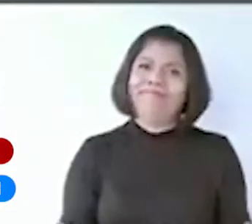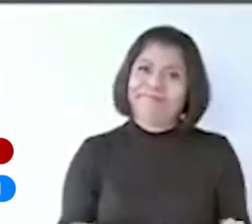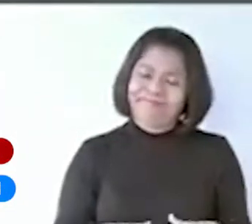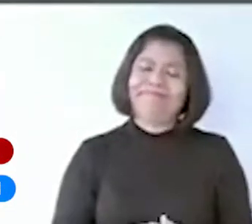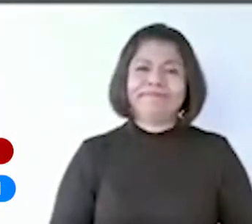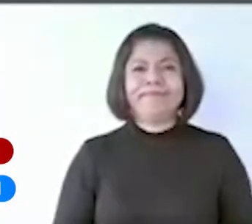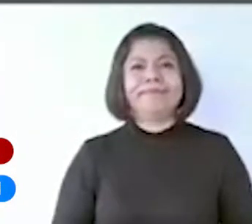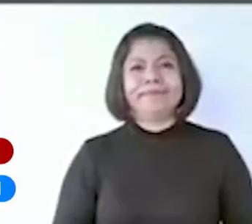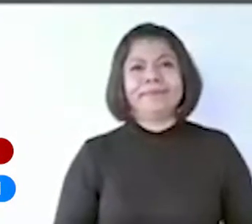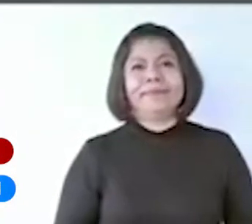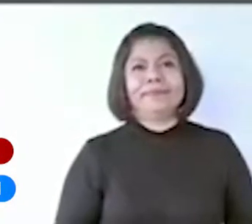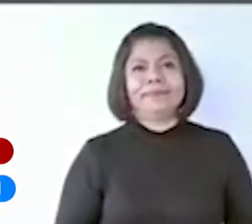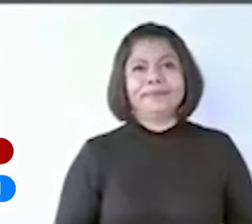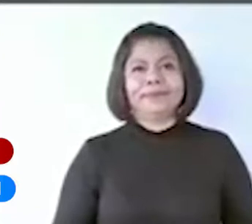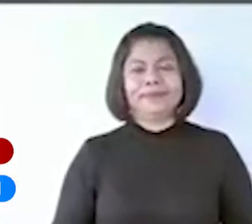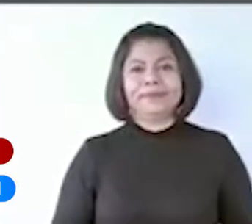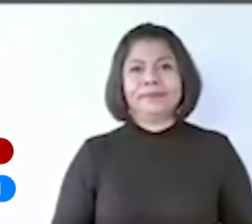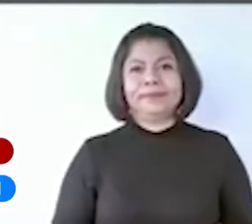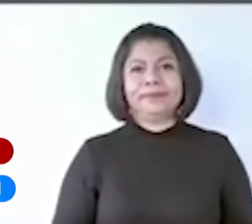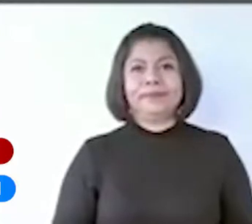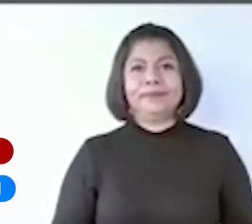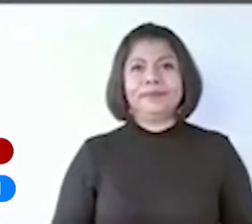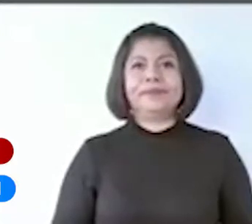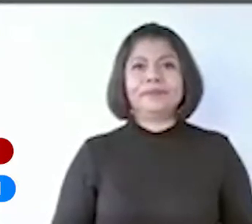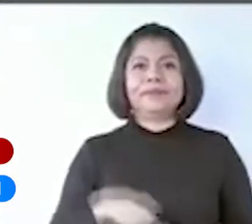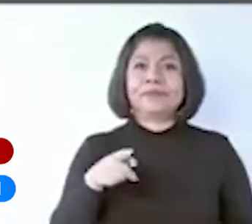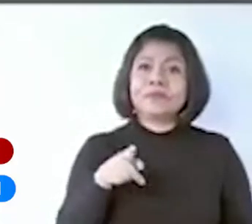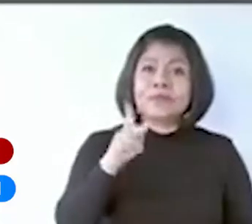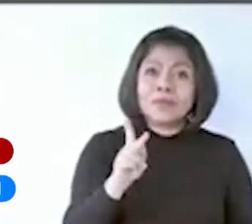en el sector agropecuario.